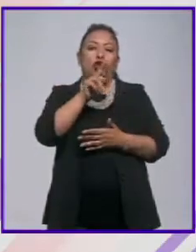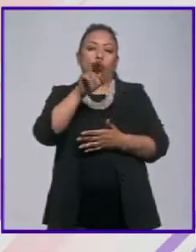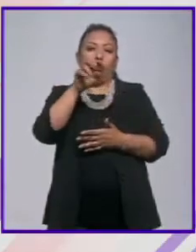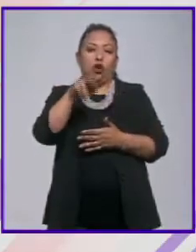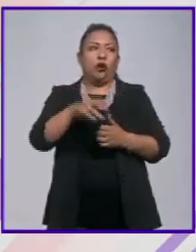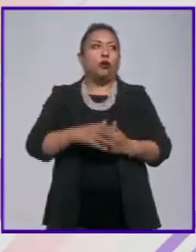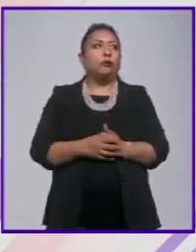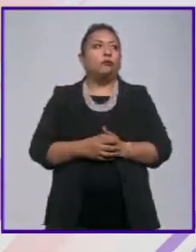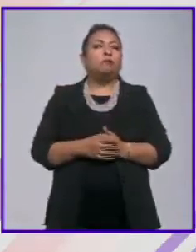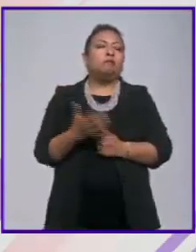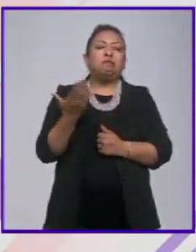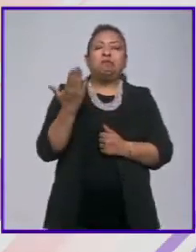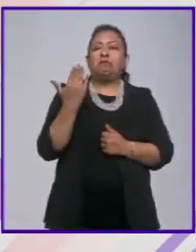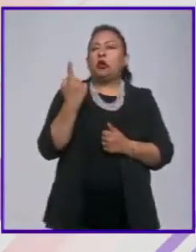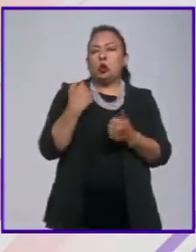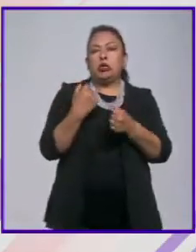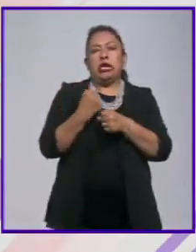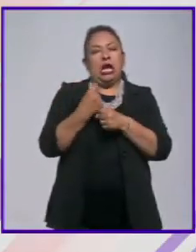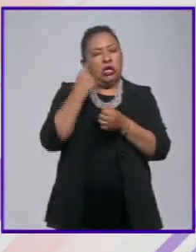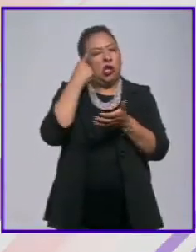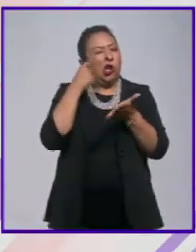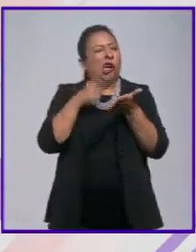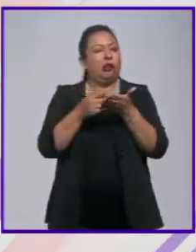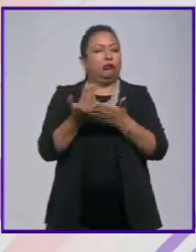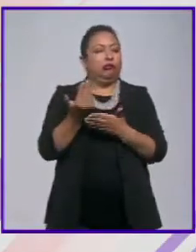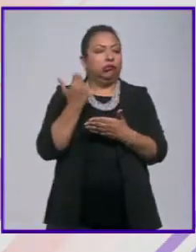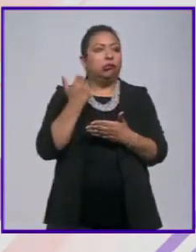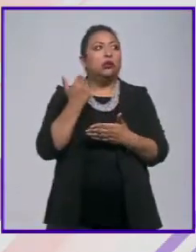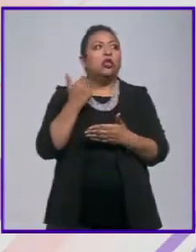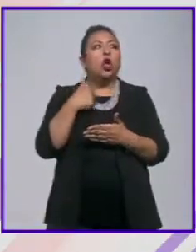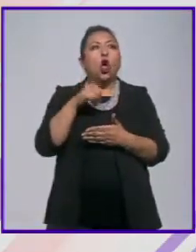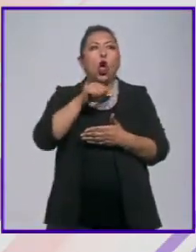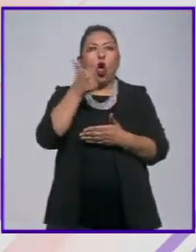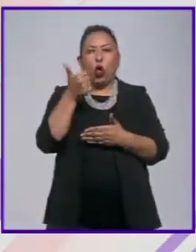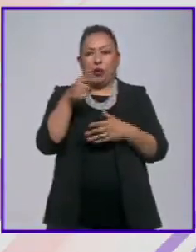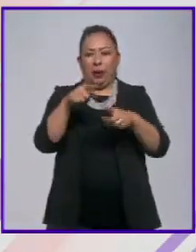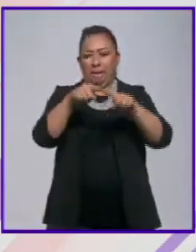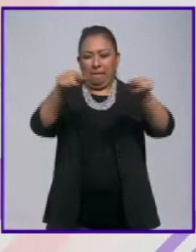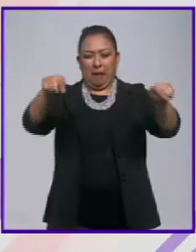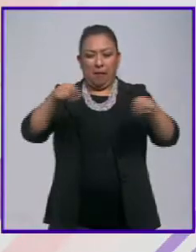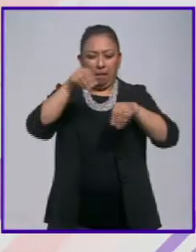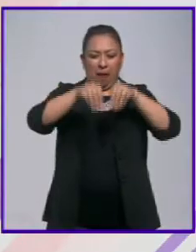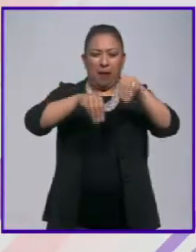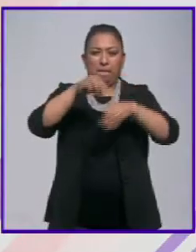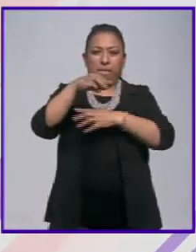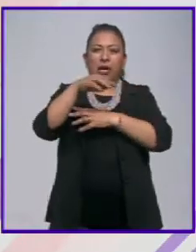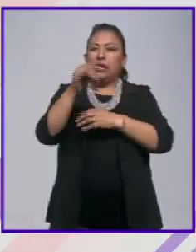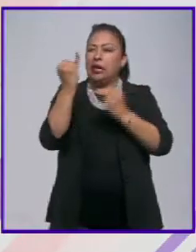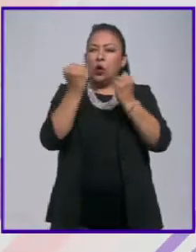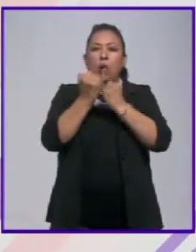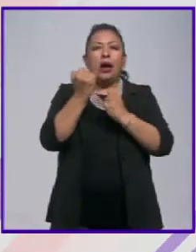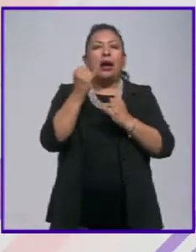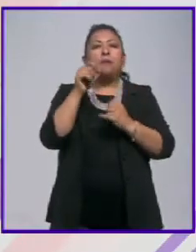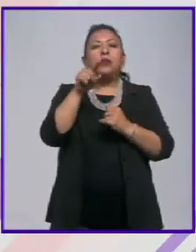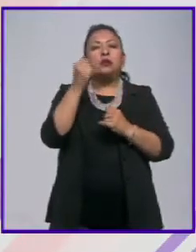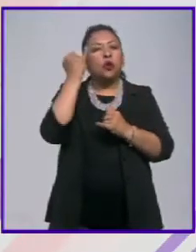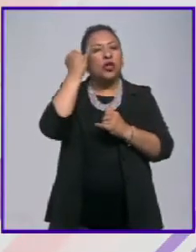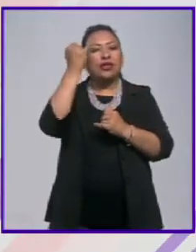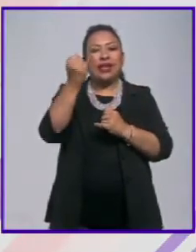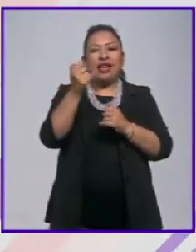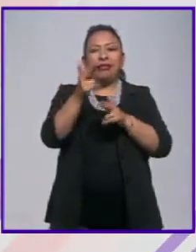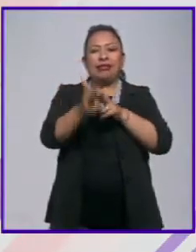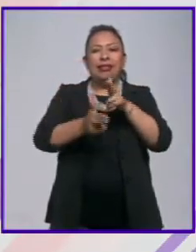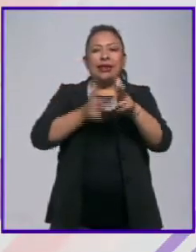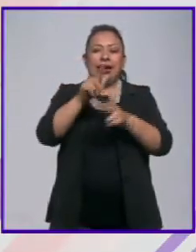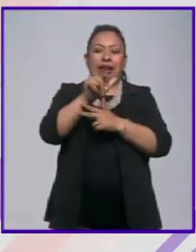hace como un año creo hice otra maqueta igual con la idea de La Bestia este tren que atraviesa todo